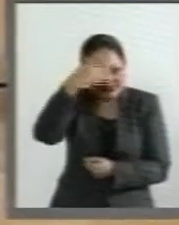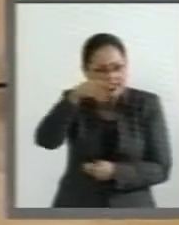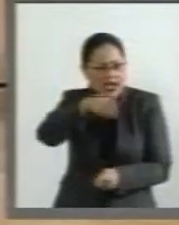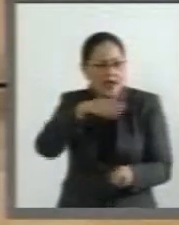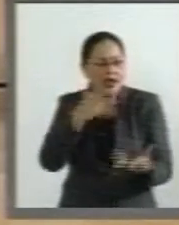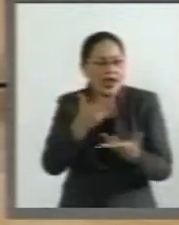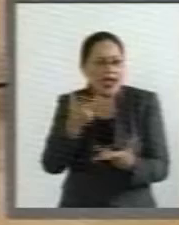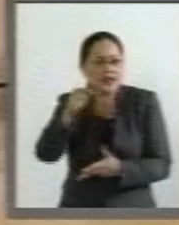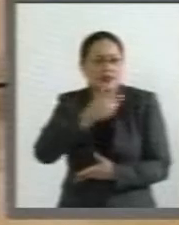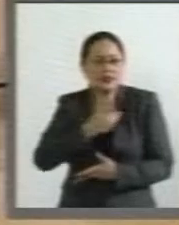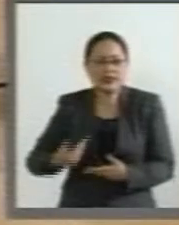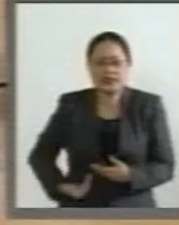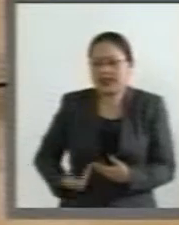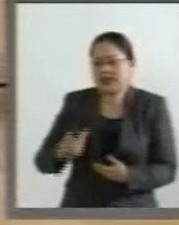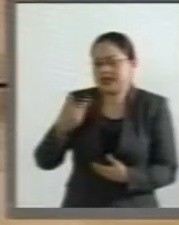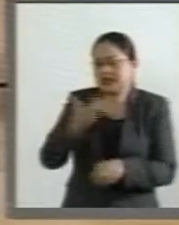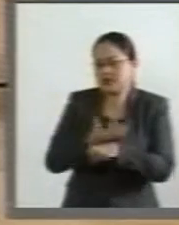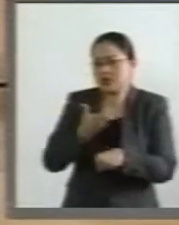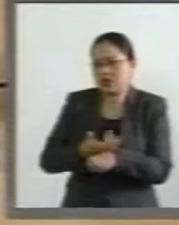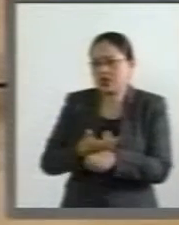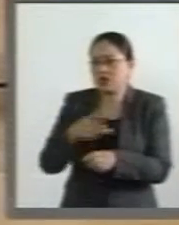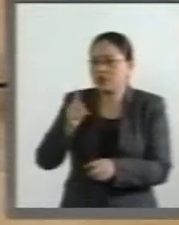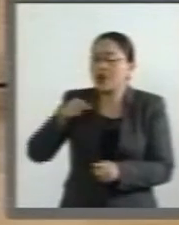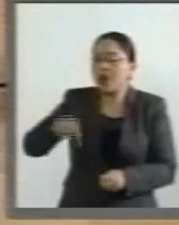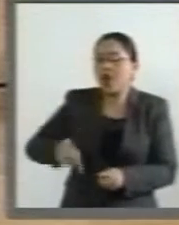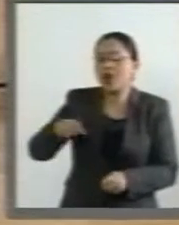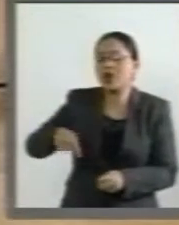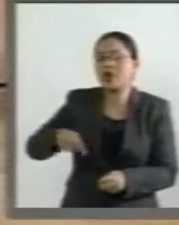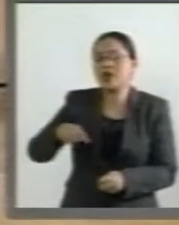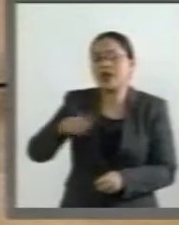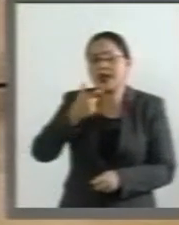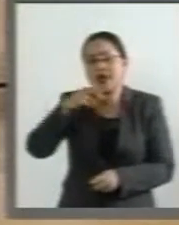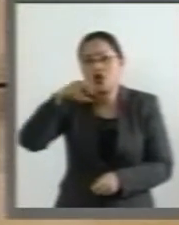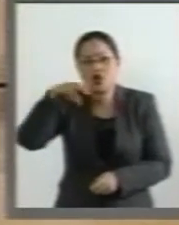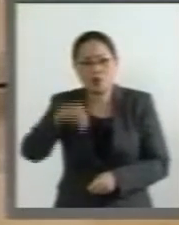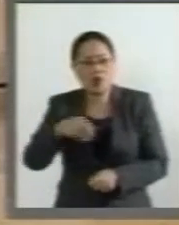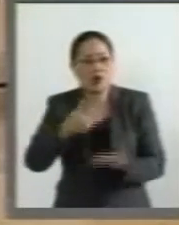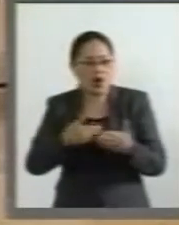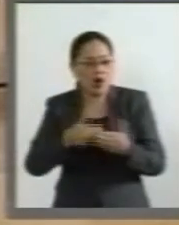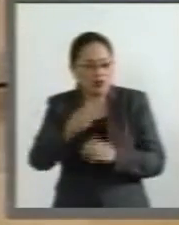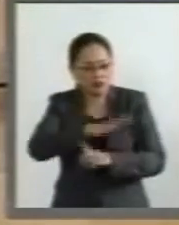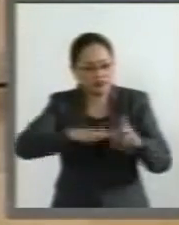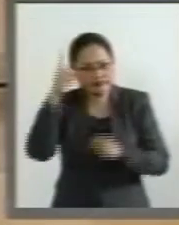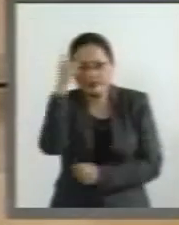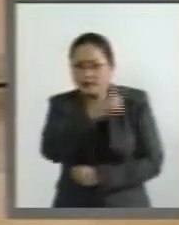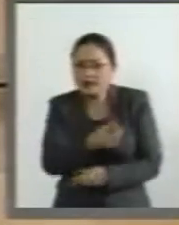pues la tiene complicada el ciudadano Jerónimo Gutiérrez.